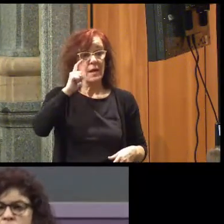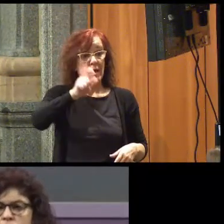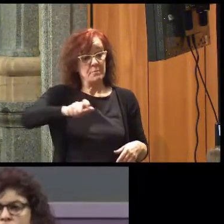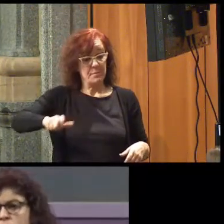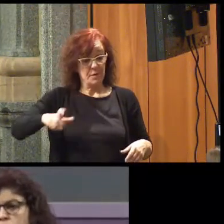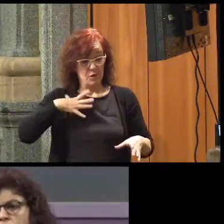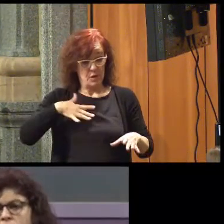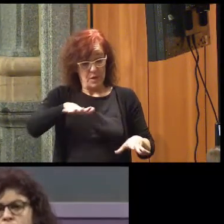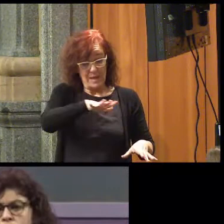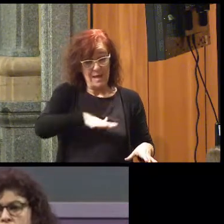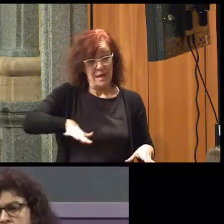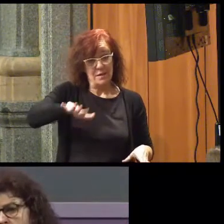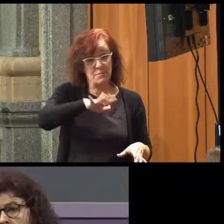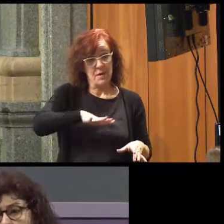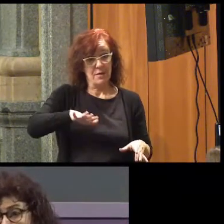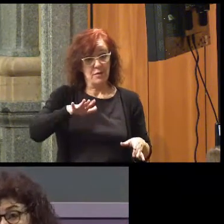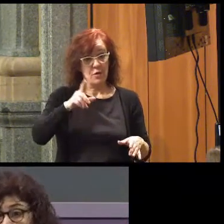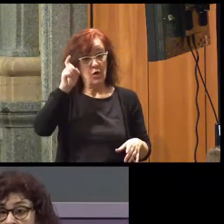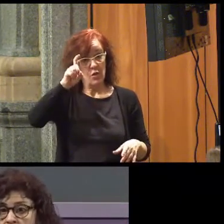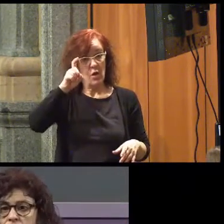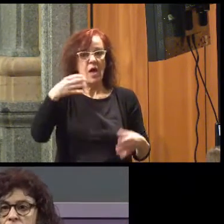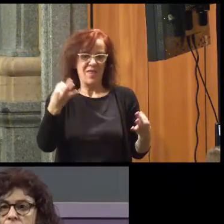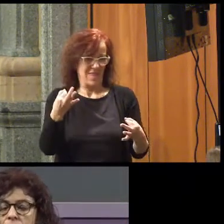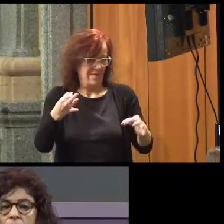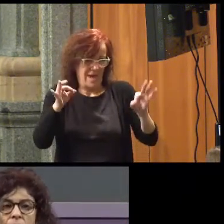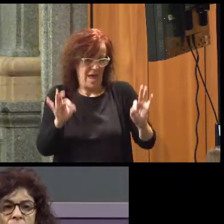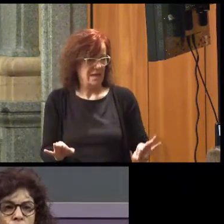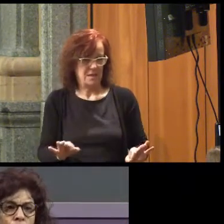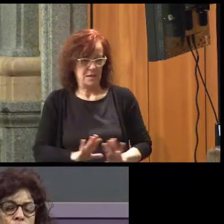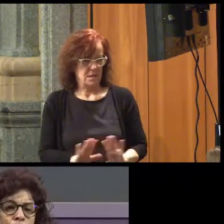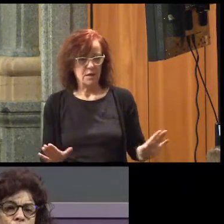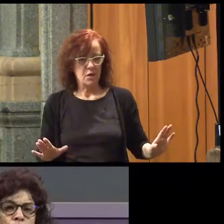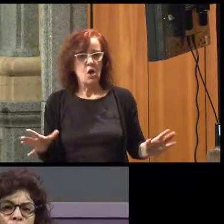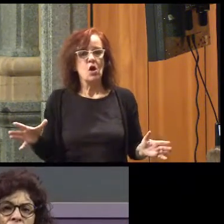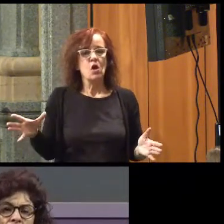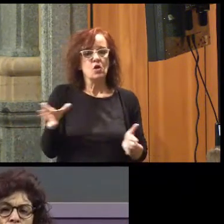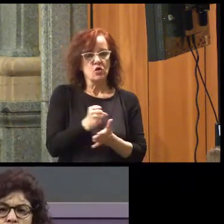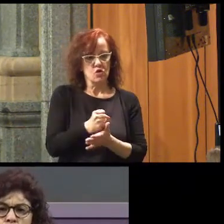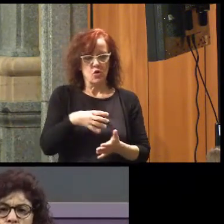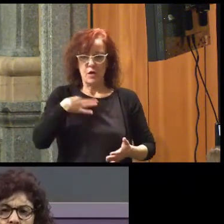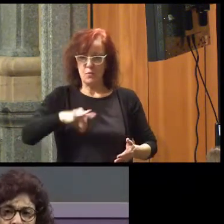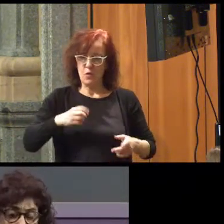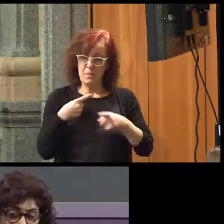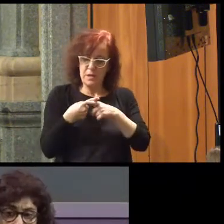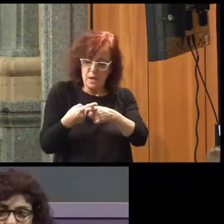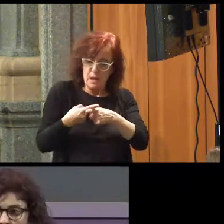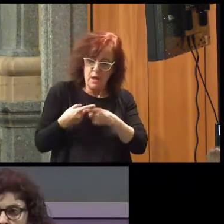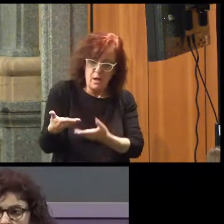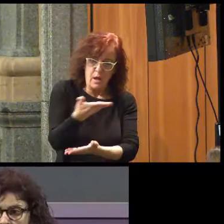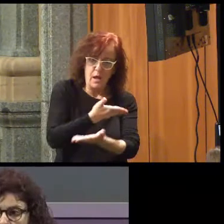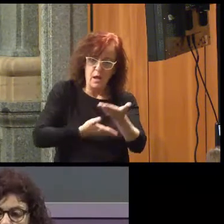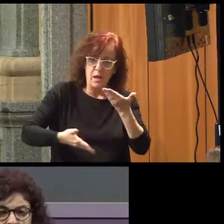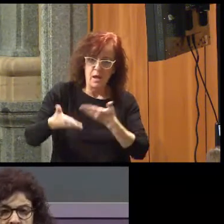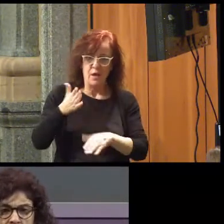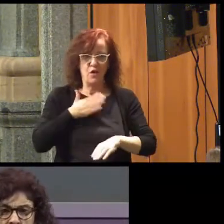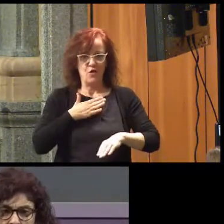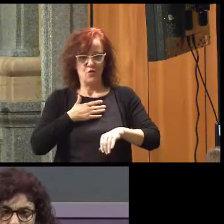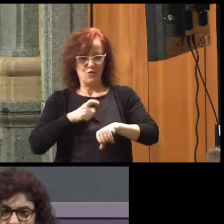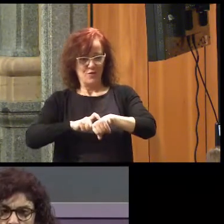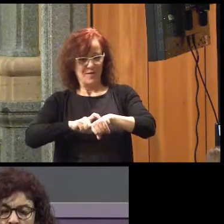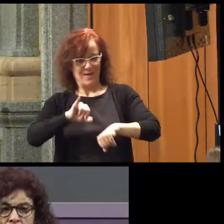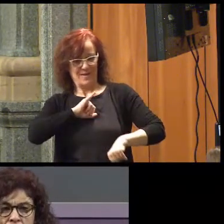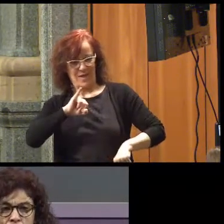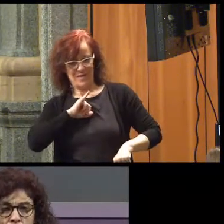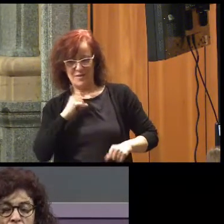en los mismos espacios educativos es lo que debe ser. Que todas podamos compartir unas con otras nuestras características,